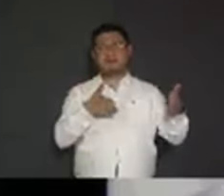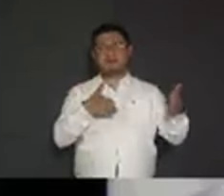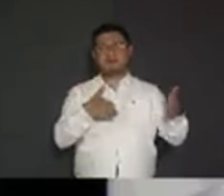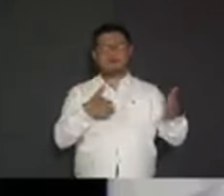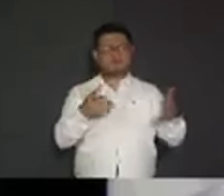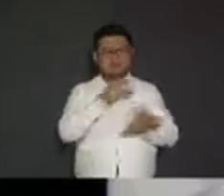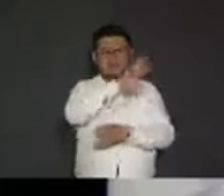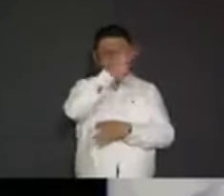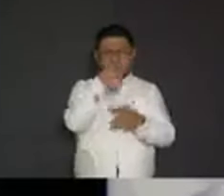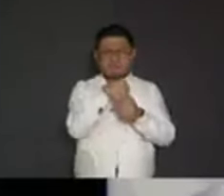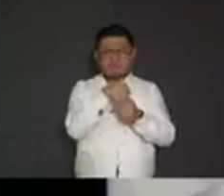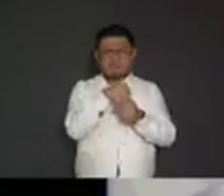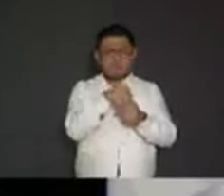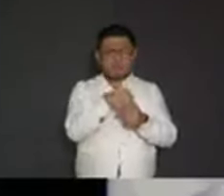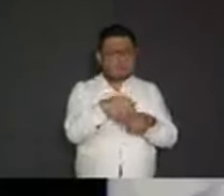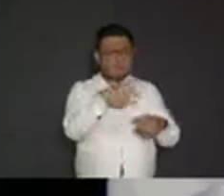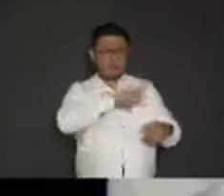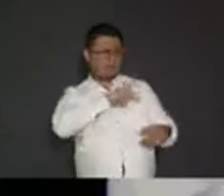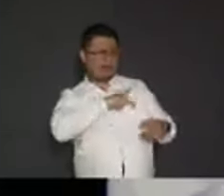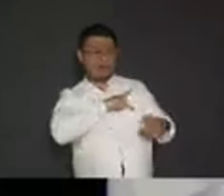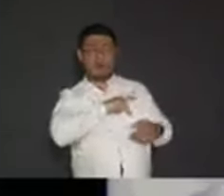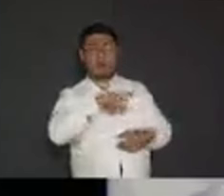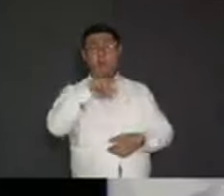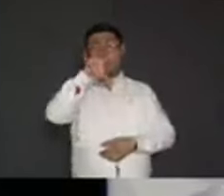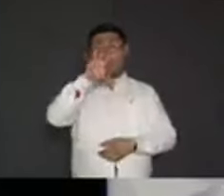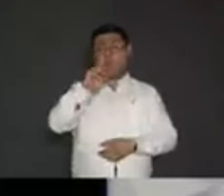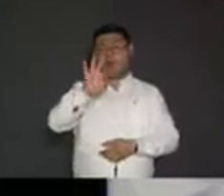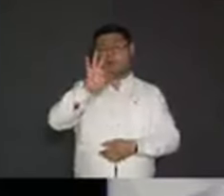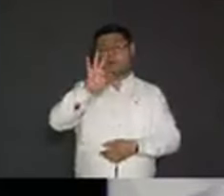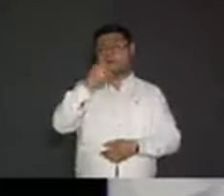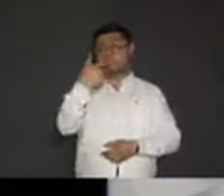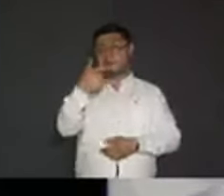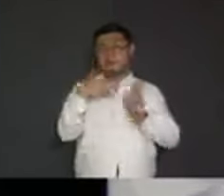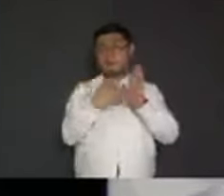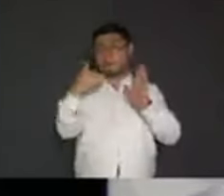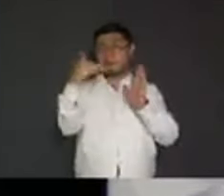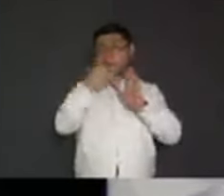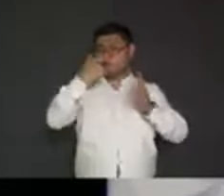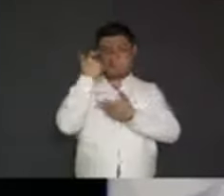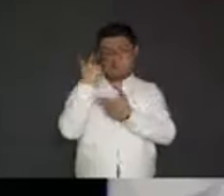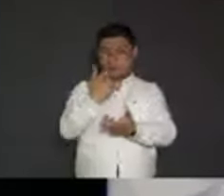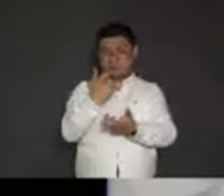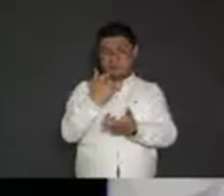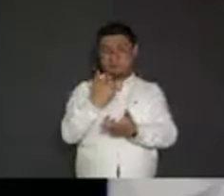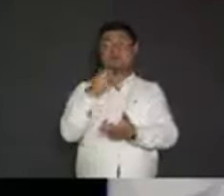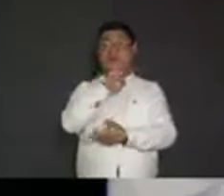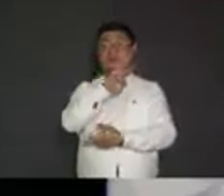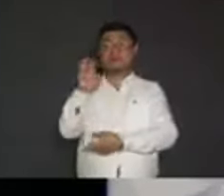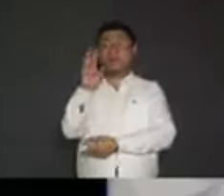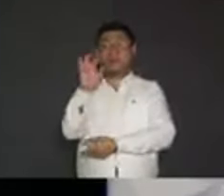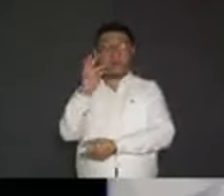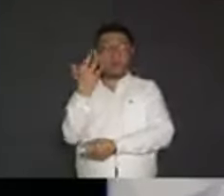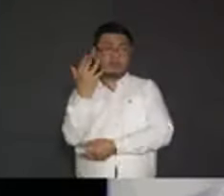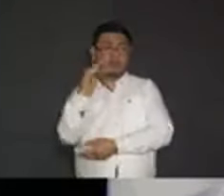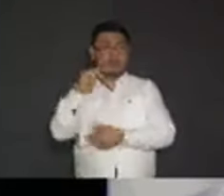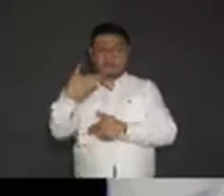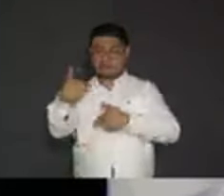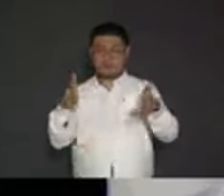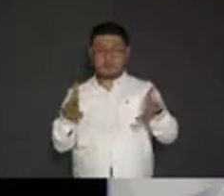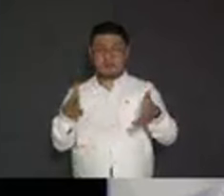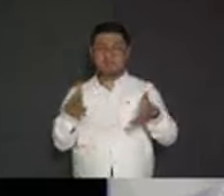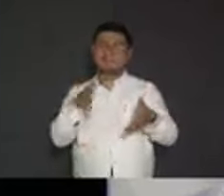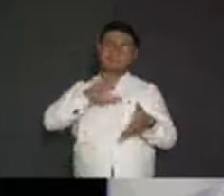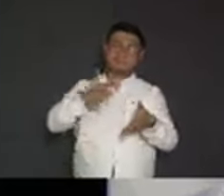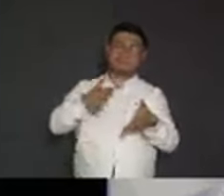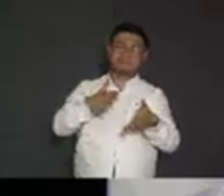tiene propiedades por más de 47 millones de pesos y tiene 350 hectáreas. Eso equivale a 60 veces